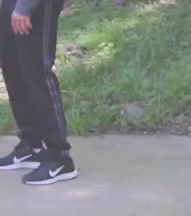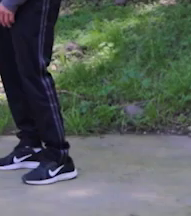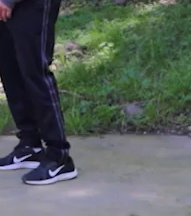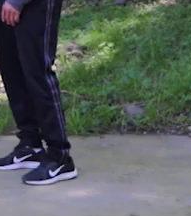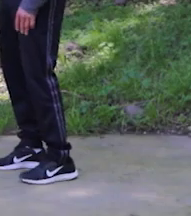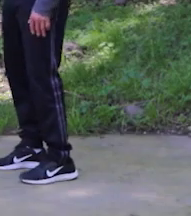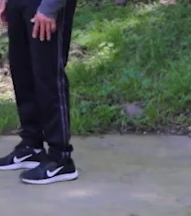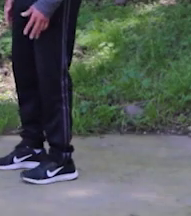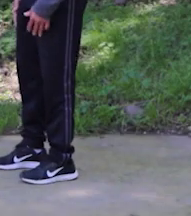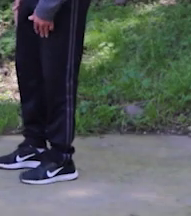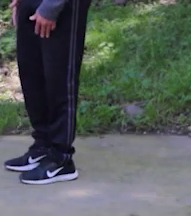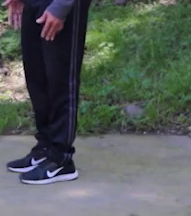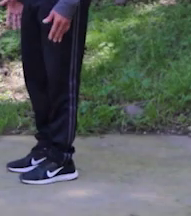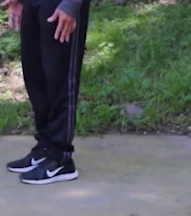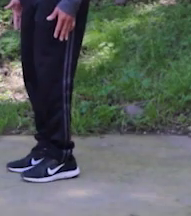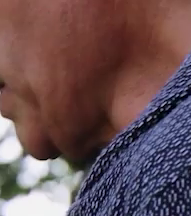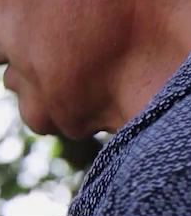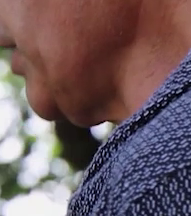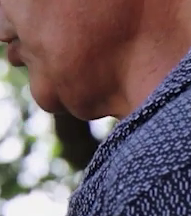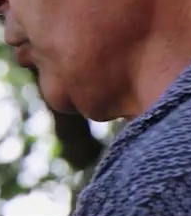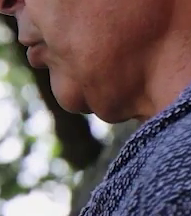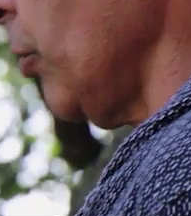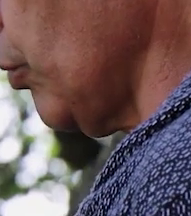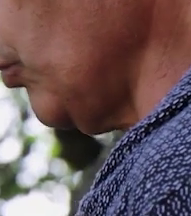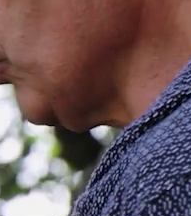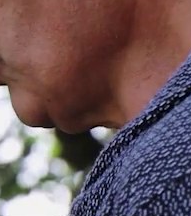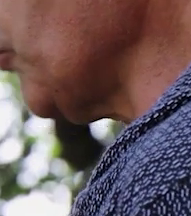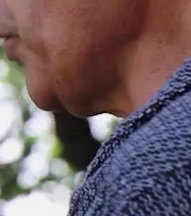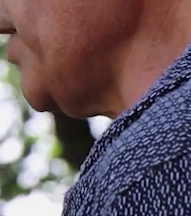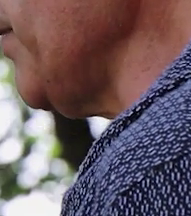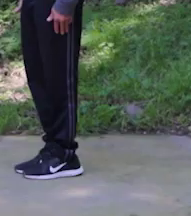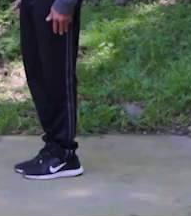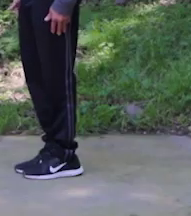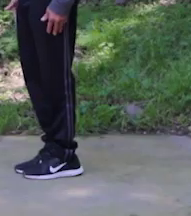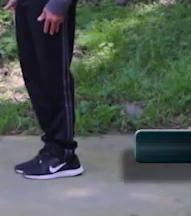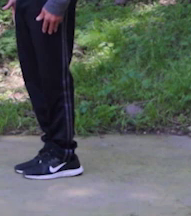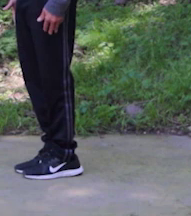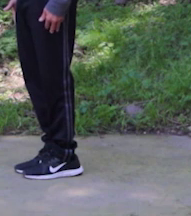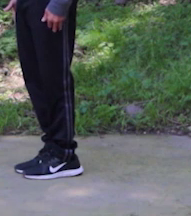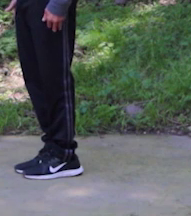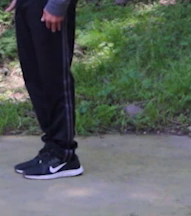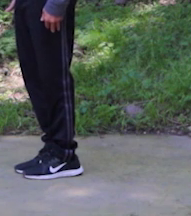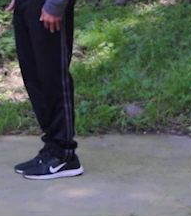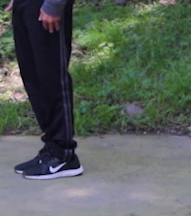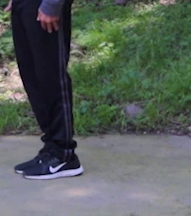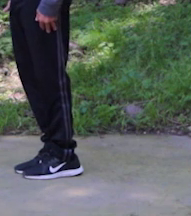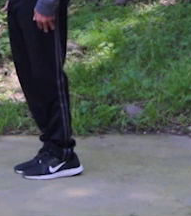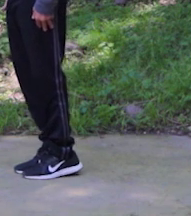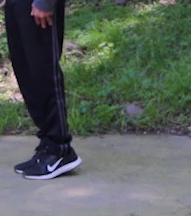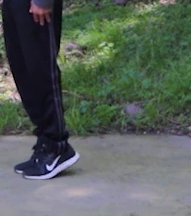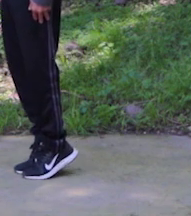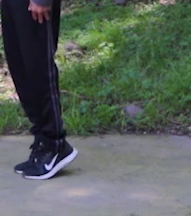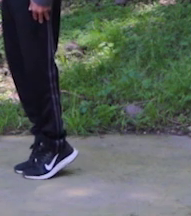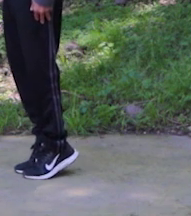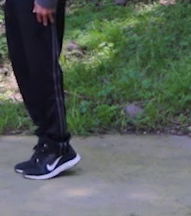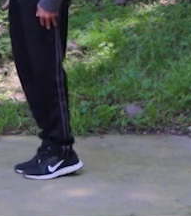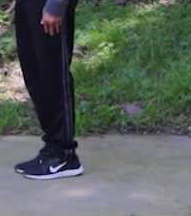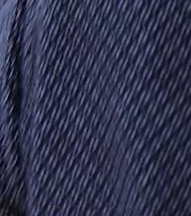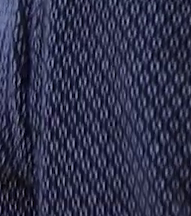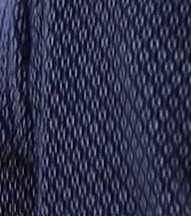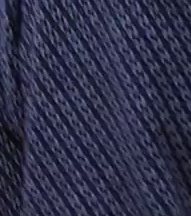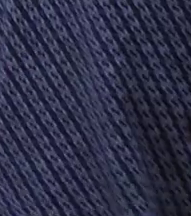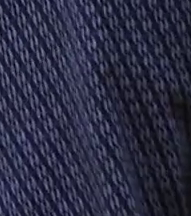Vamos a trabajar pantorrilla. Vamos a parar derechos. Juntos los pies. Y lo único que vamos a hacer es elevar nuestros talones.